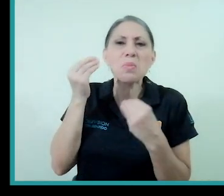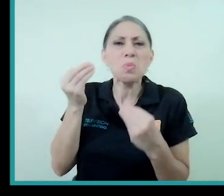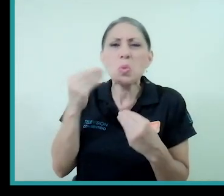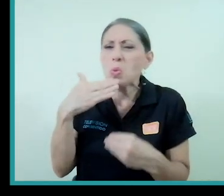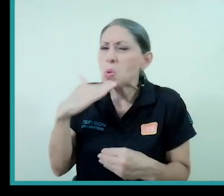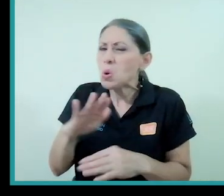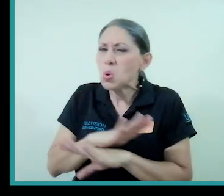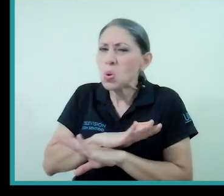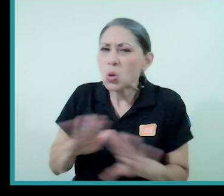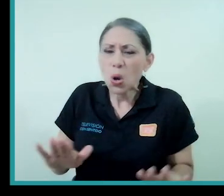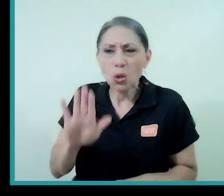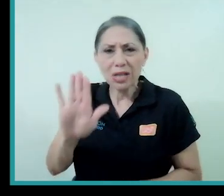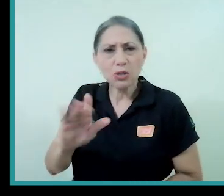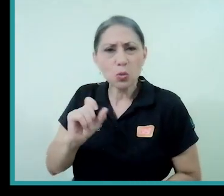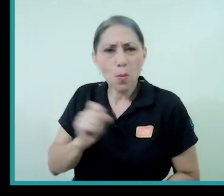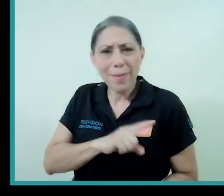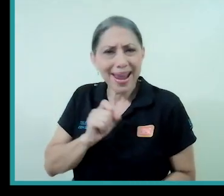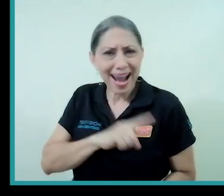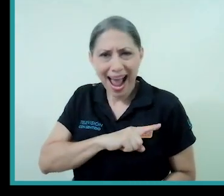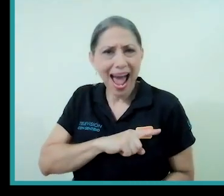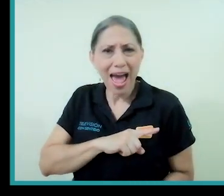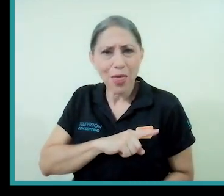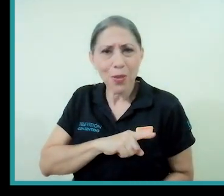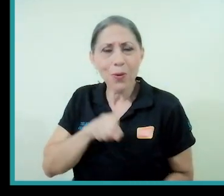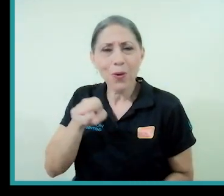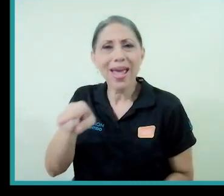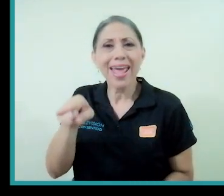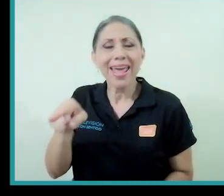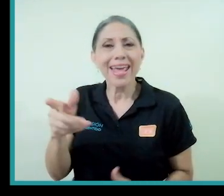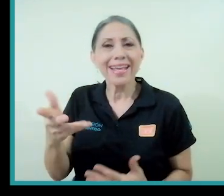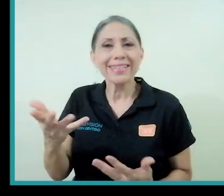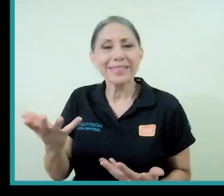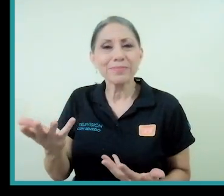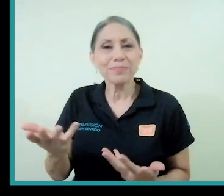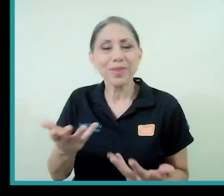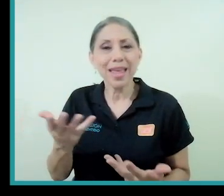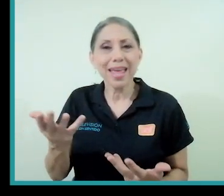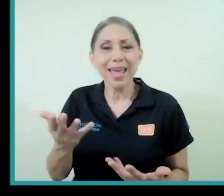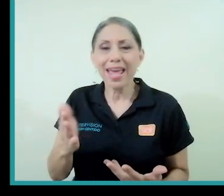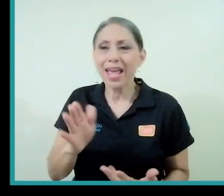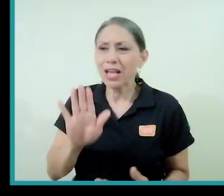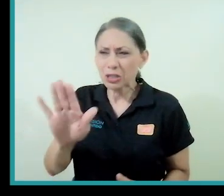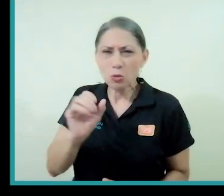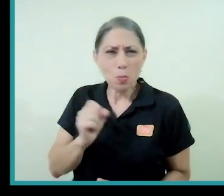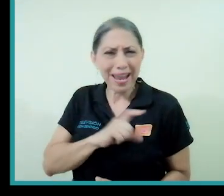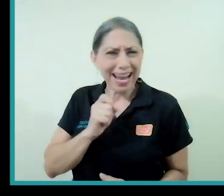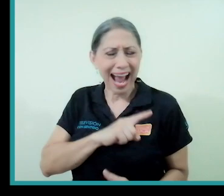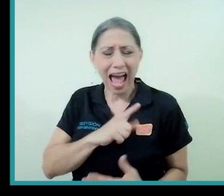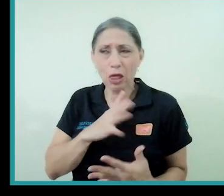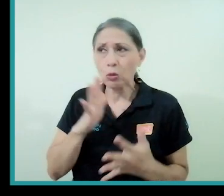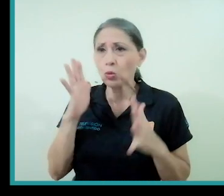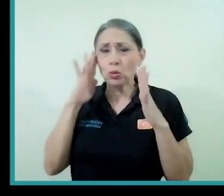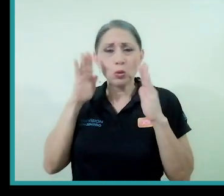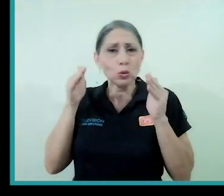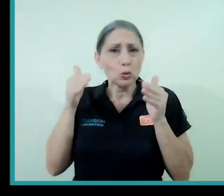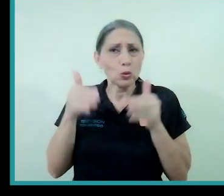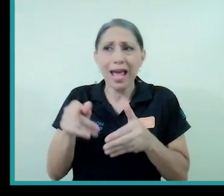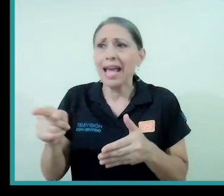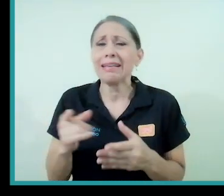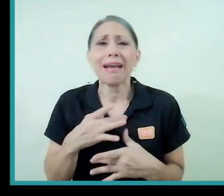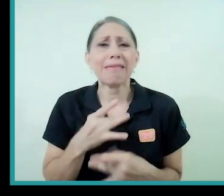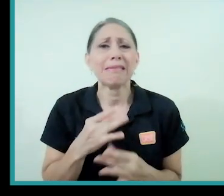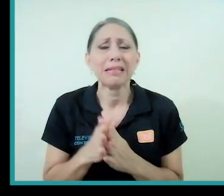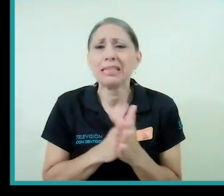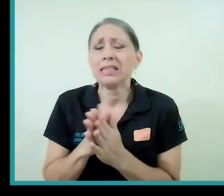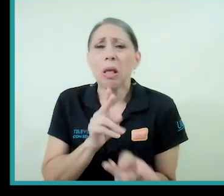de que su pecado exactamente digamos está como en en el desborde sexual que ella tiene